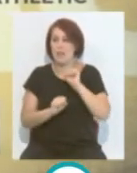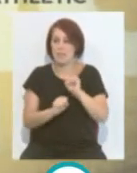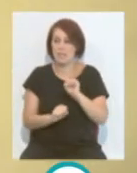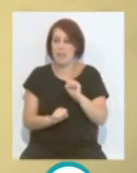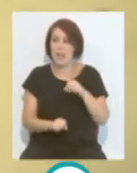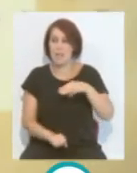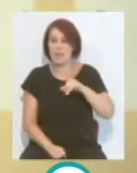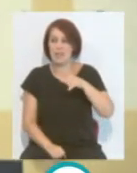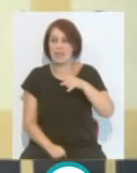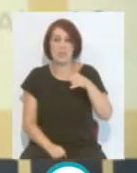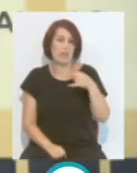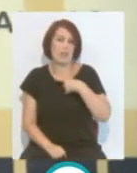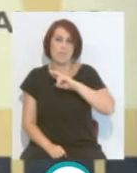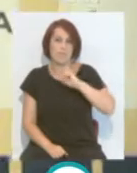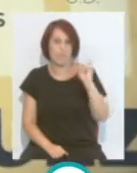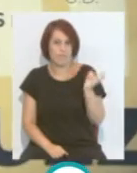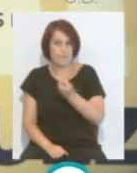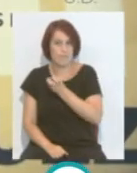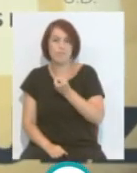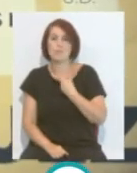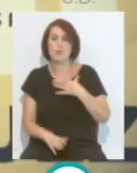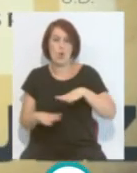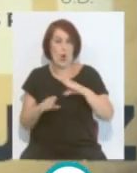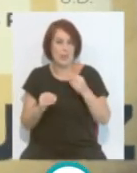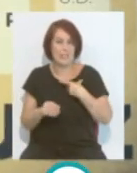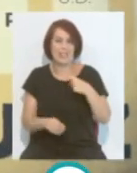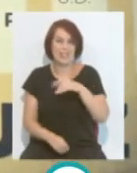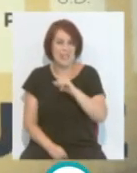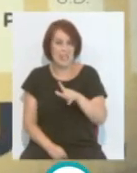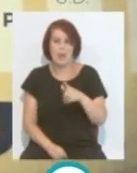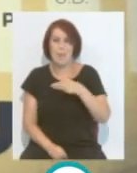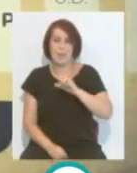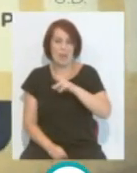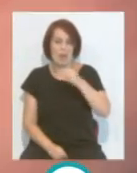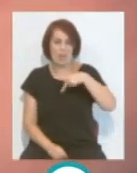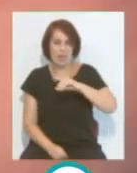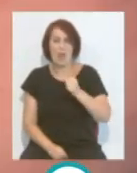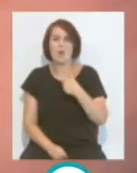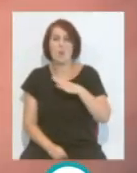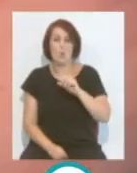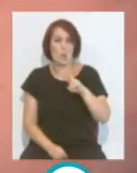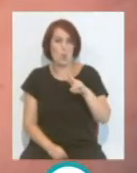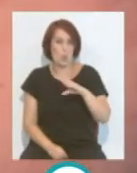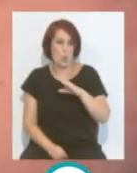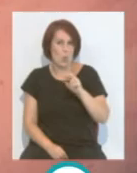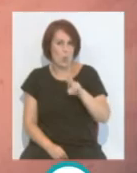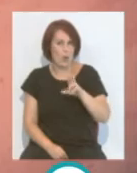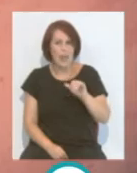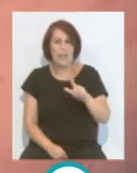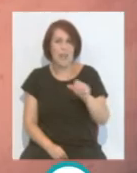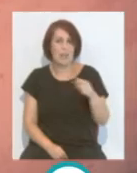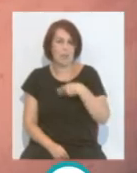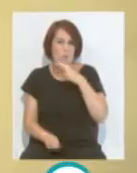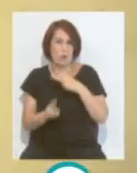Mingueza, Jesús Vallejo, Erick García, Pau Torres, Óscar Gil, Juan Miranda, los centrocampistas Cucurella, Moncayola, Martín